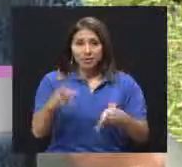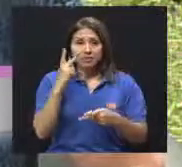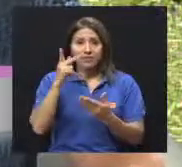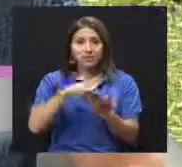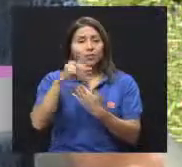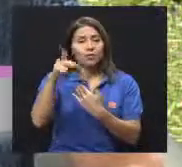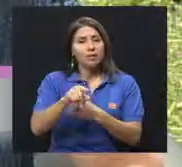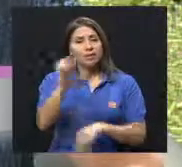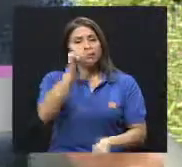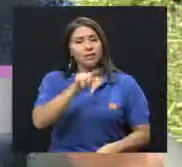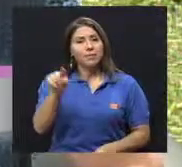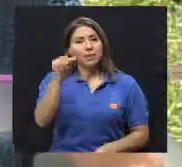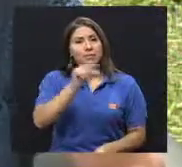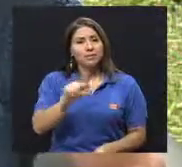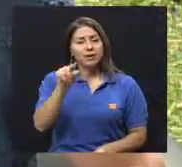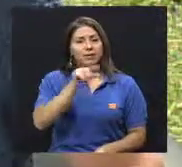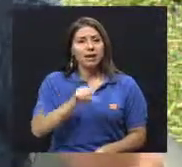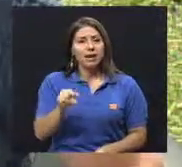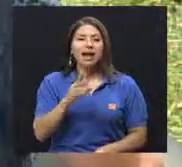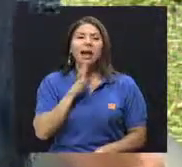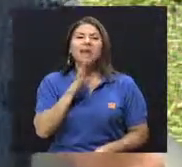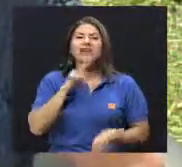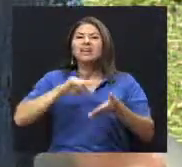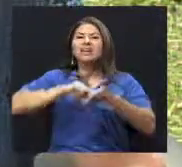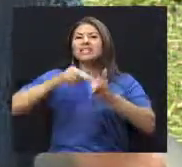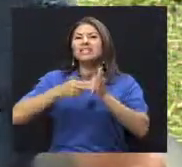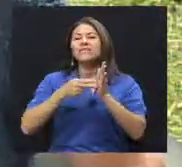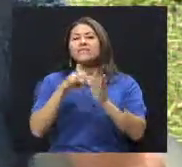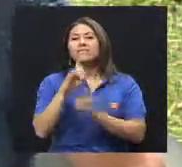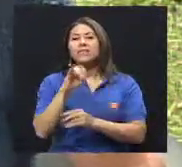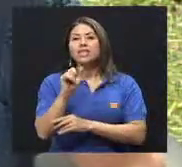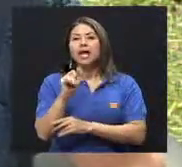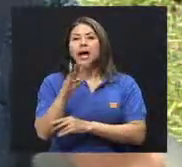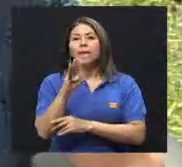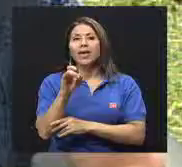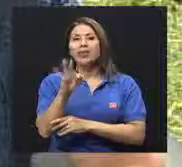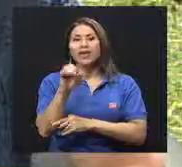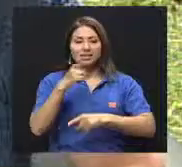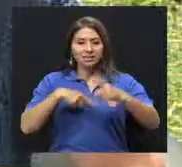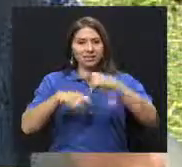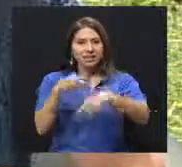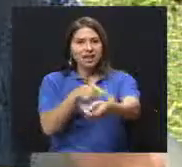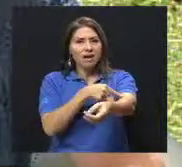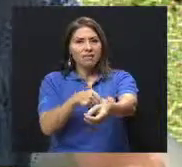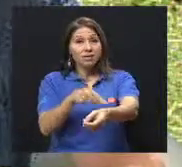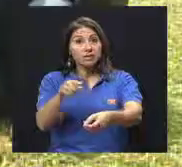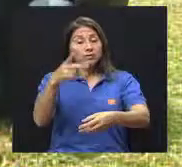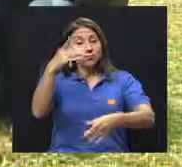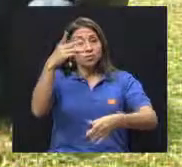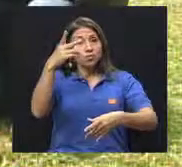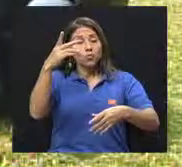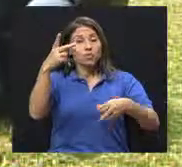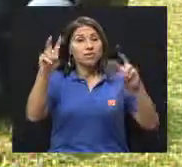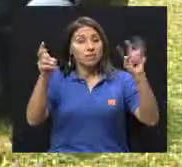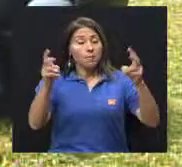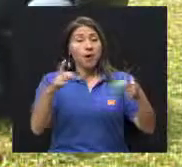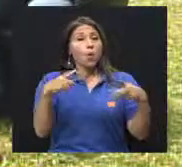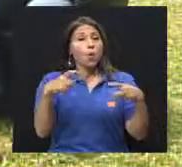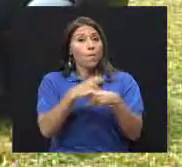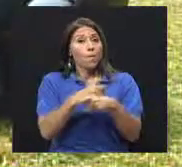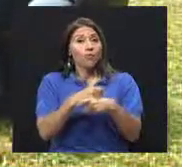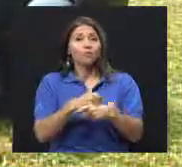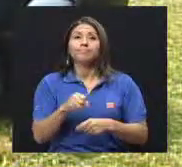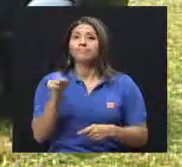cada semana, hablar de qué es la diabetes. Es un tema muy complejo. Esto es muy agradable y muy